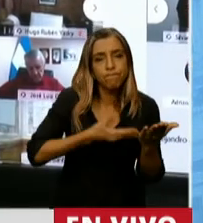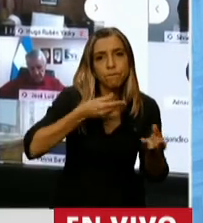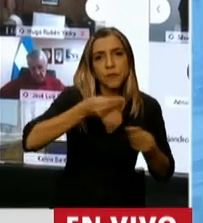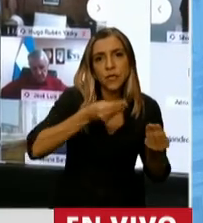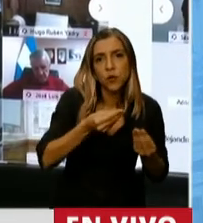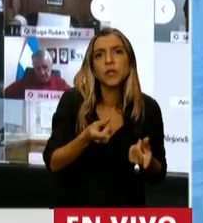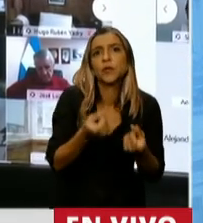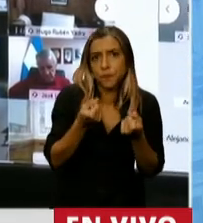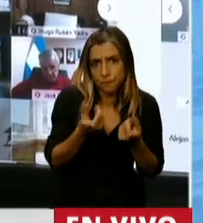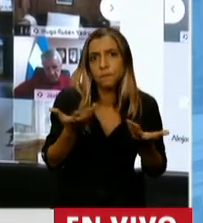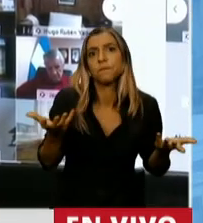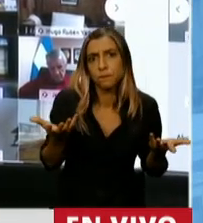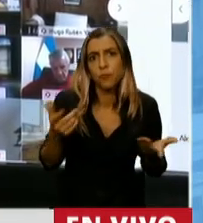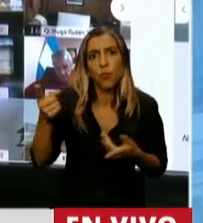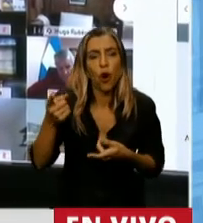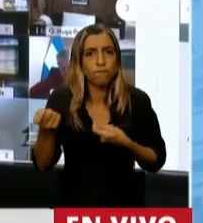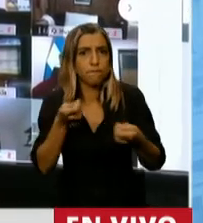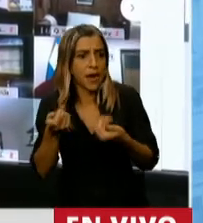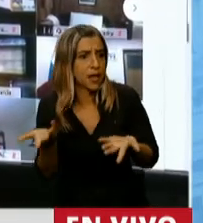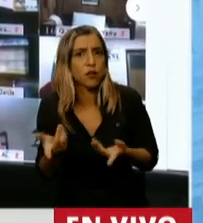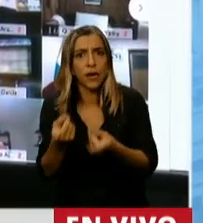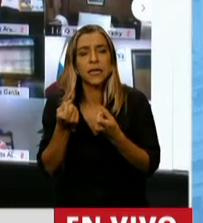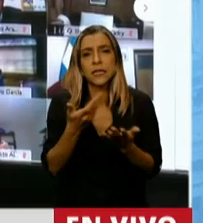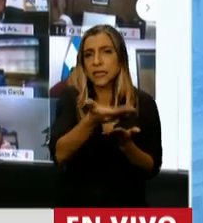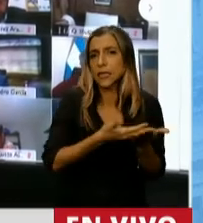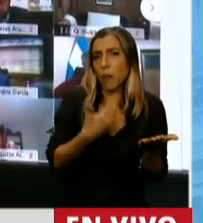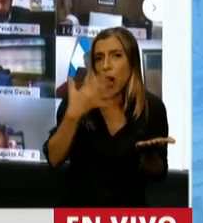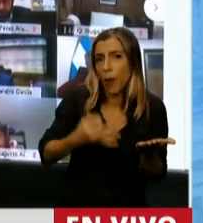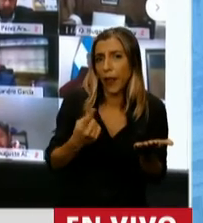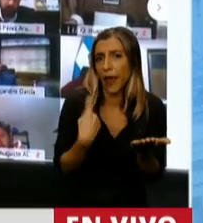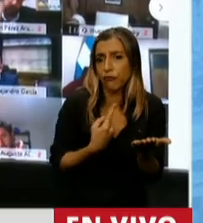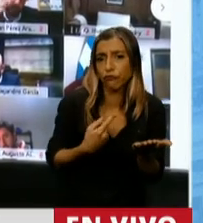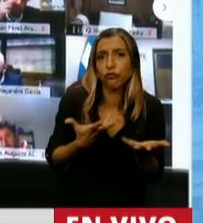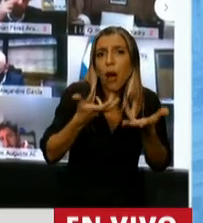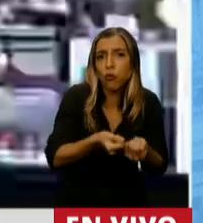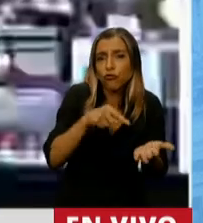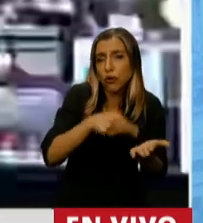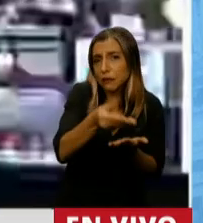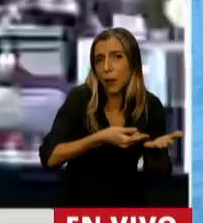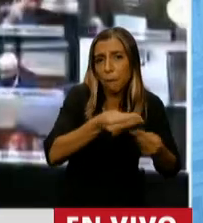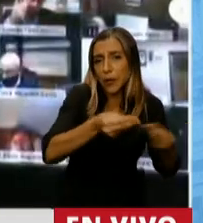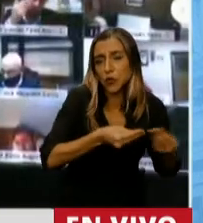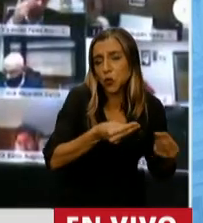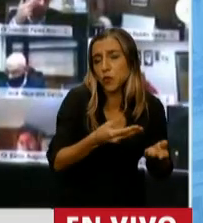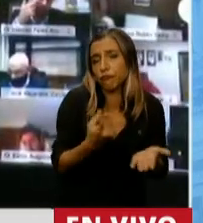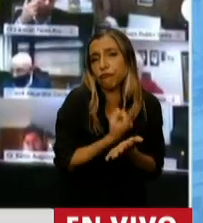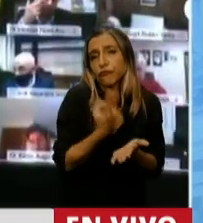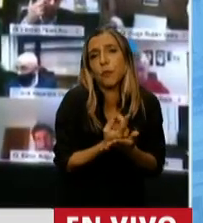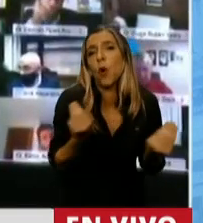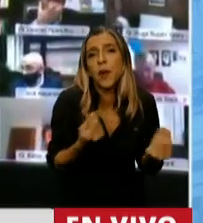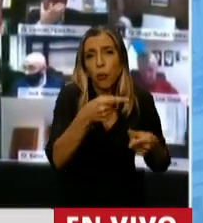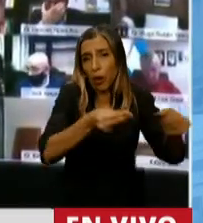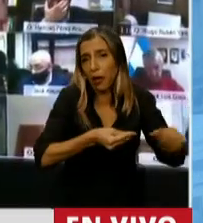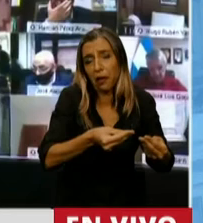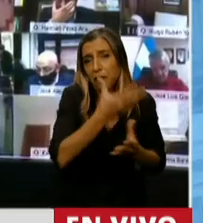adelante su administración, pero tampoco podemos convalidar un presupuesto que está construido sobre bases erróneas y